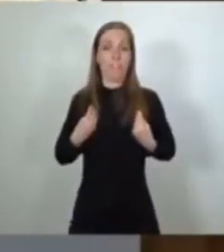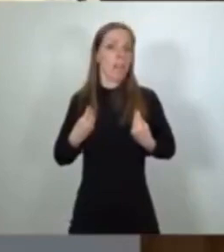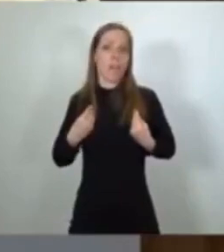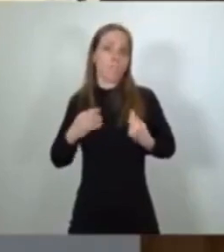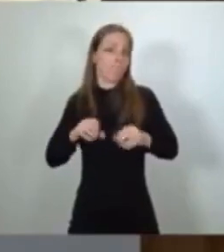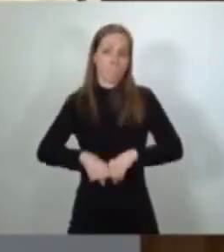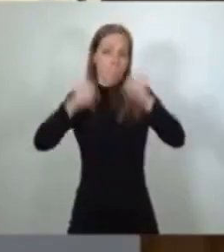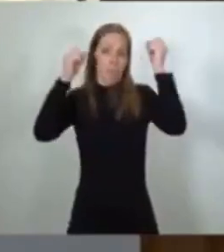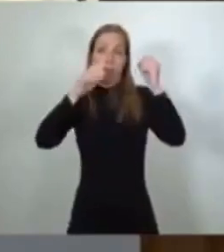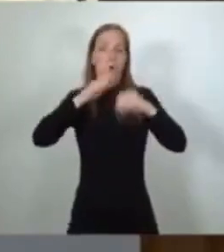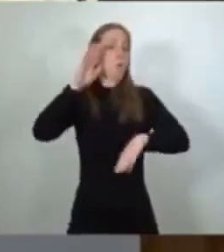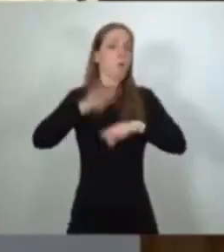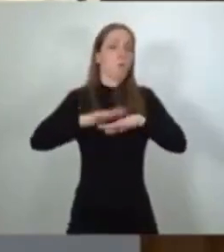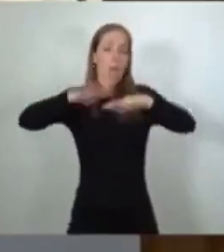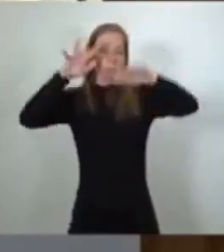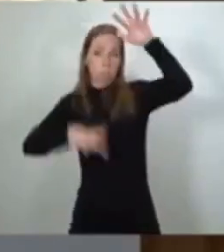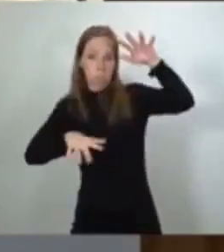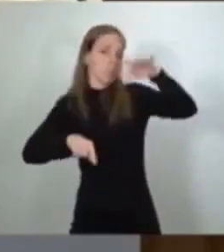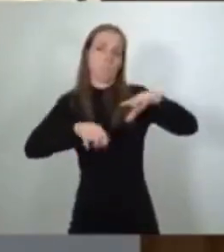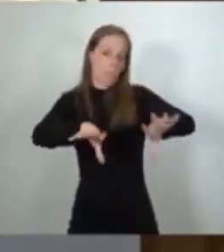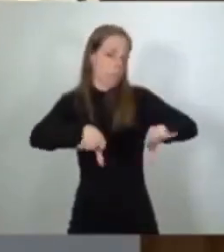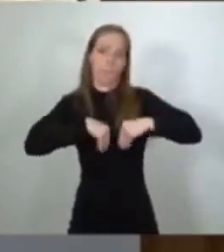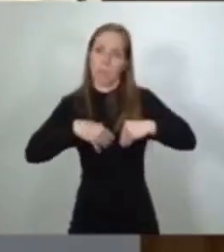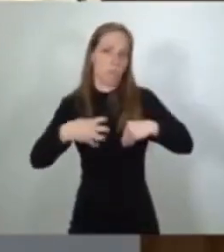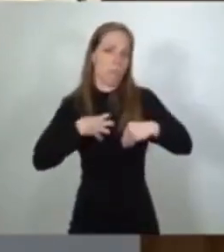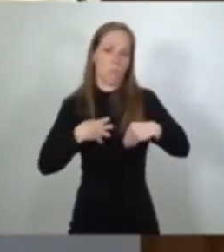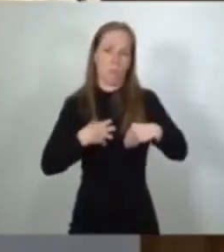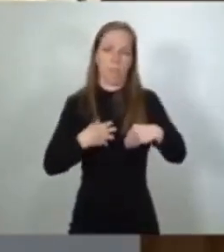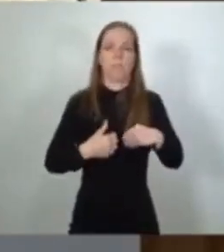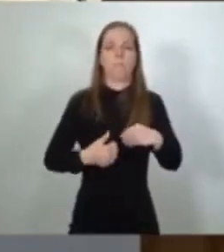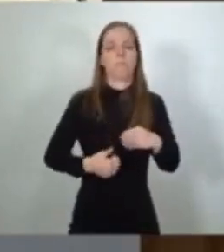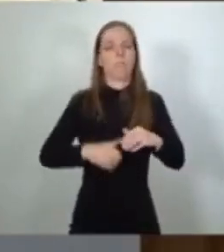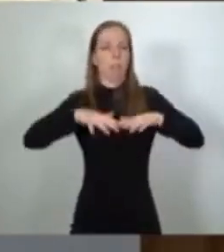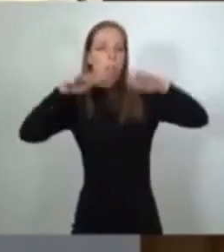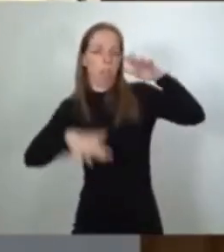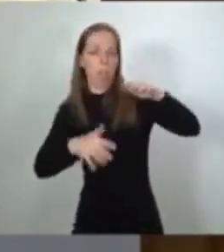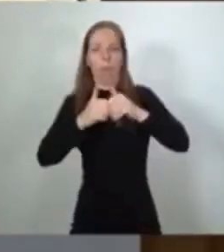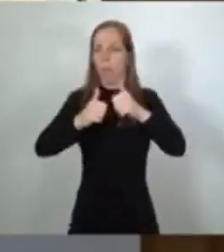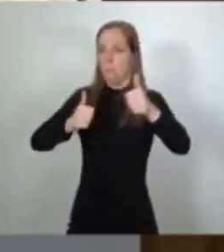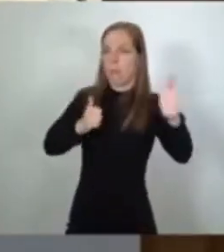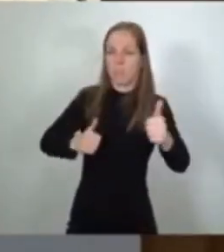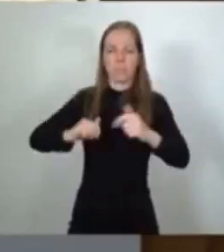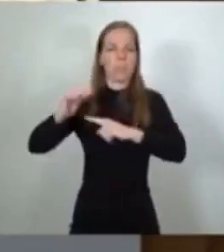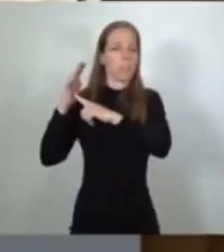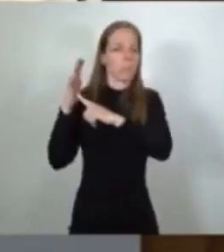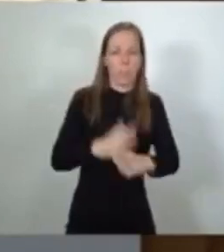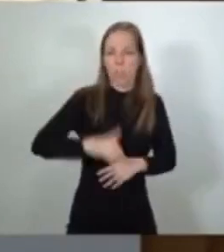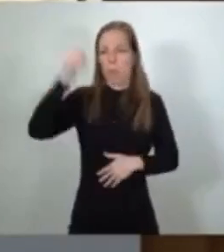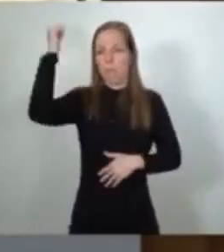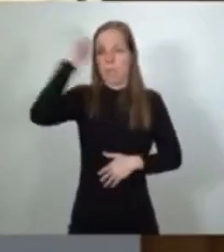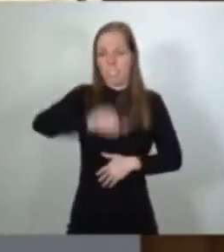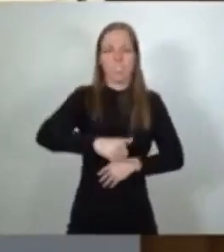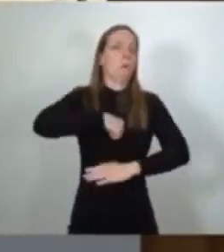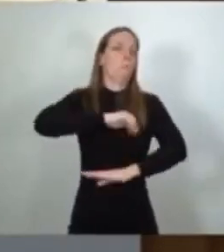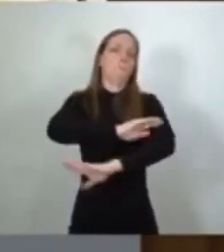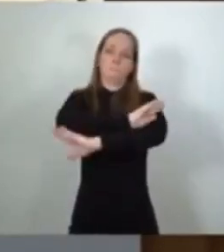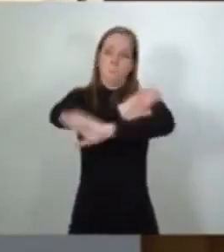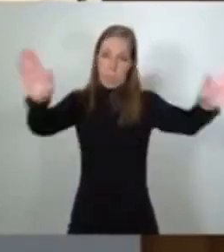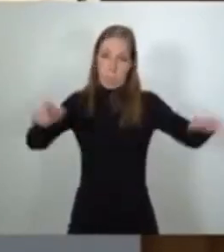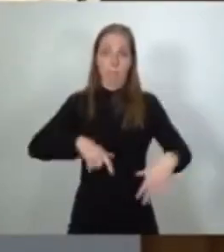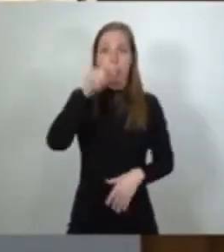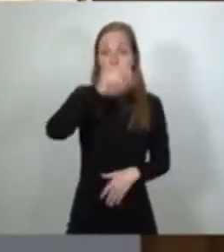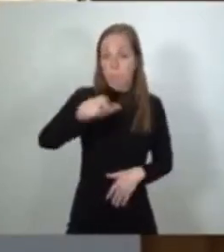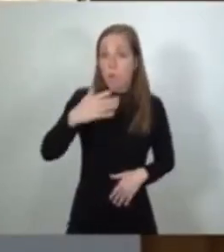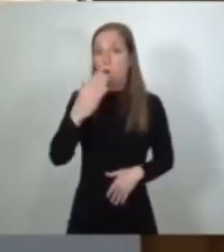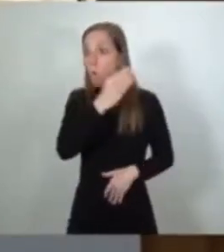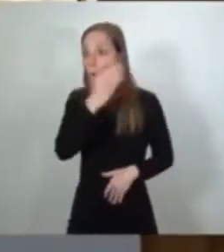intolerable, que no aceptamos ya más brechas, ni más discriminaciones, ni más machismo. A la juventud